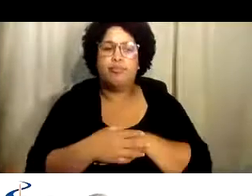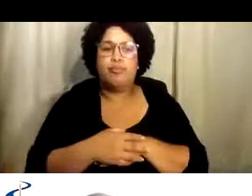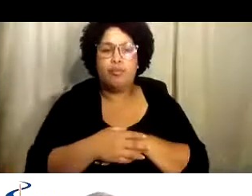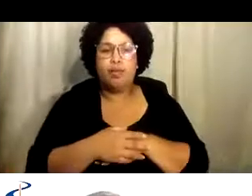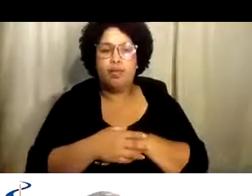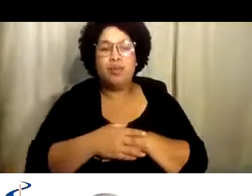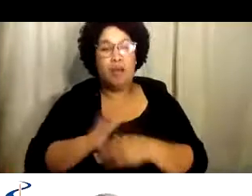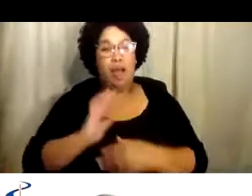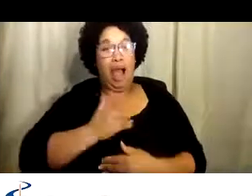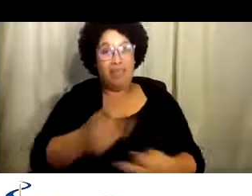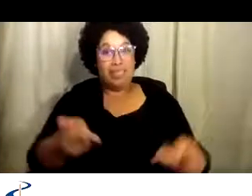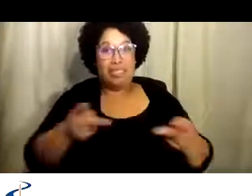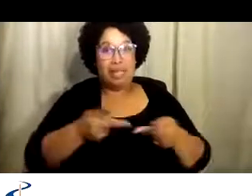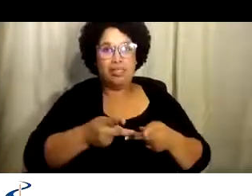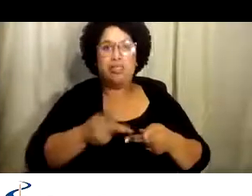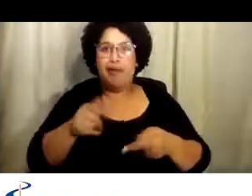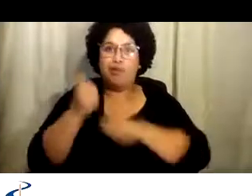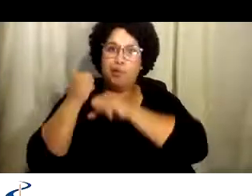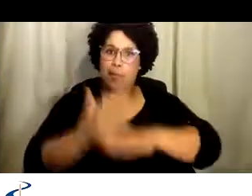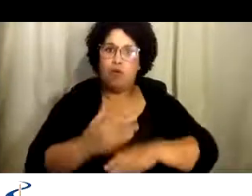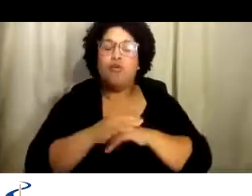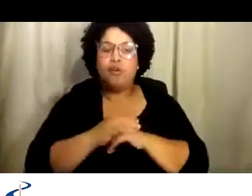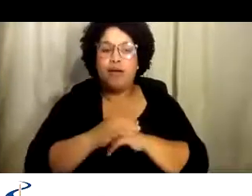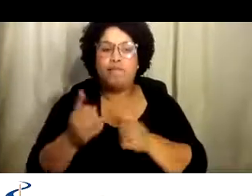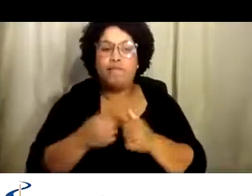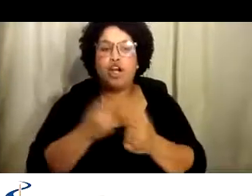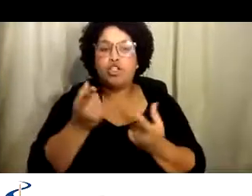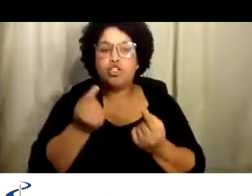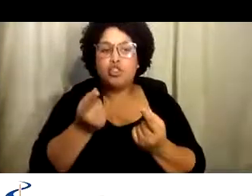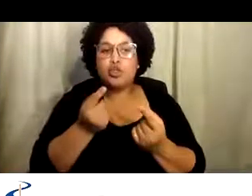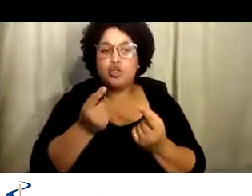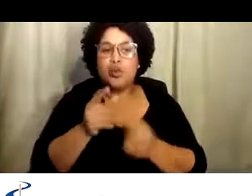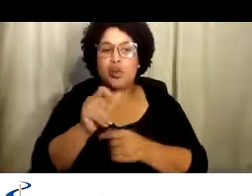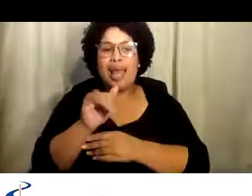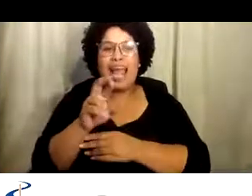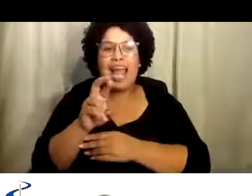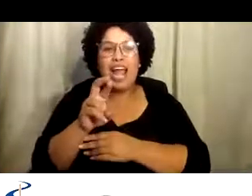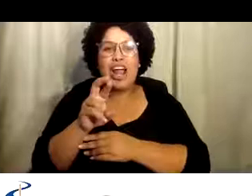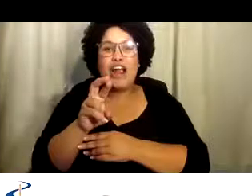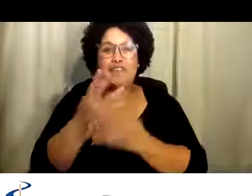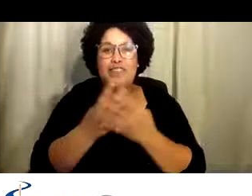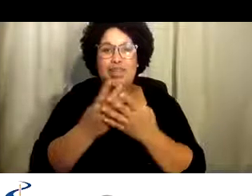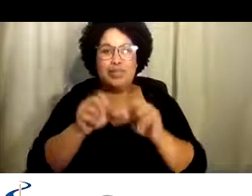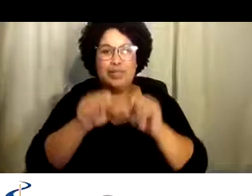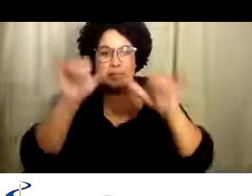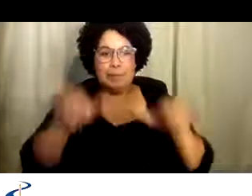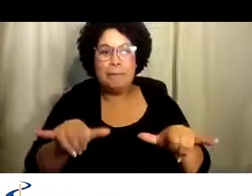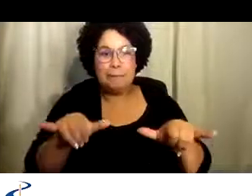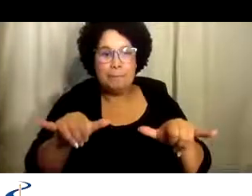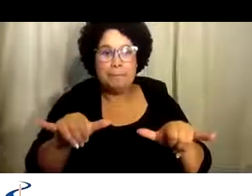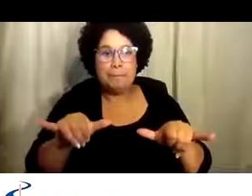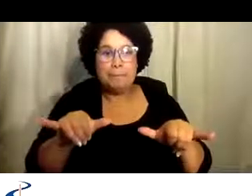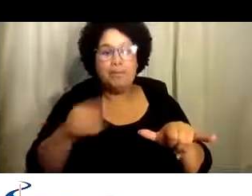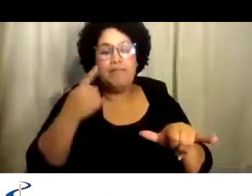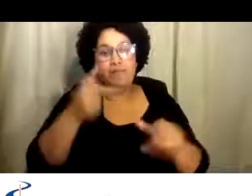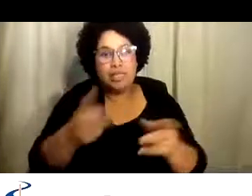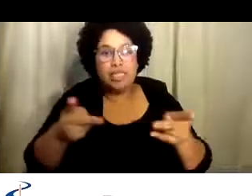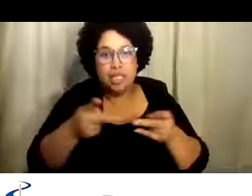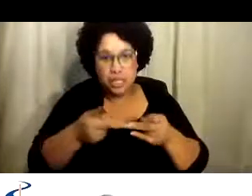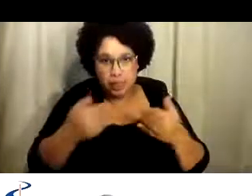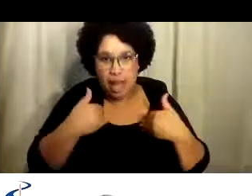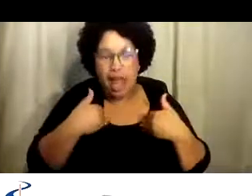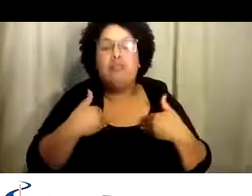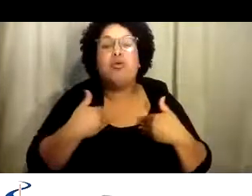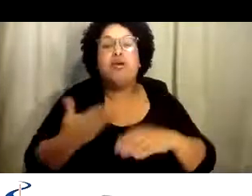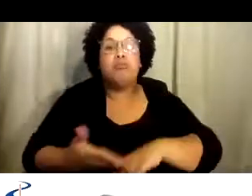Próxima página, por favor. Y para poder preparar nuestras instalaciones para reapertura, lo primero que estamos haciendo es abordando o mejorando los